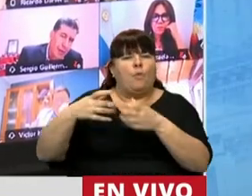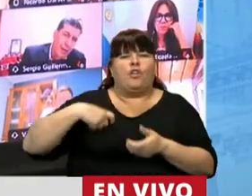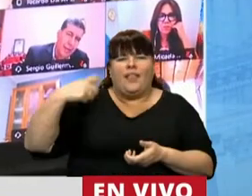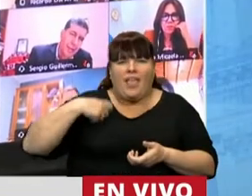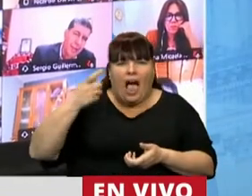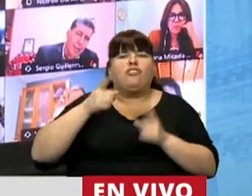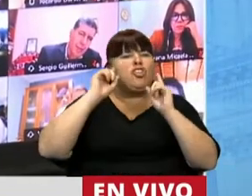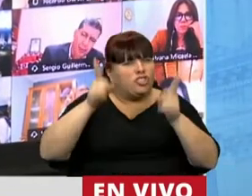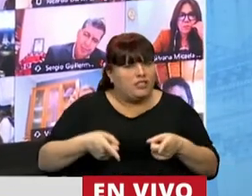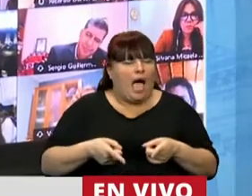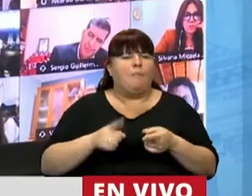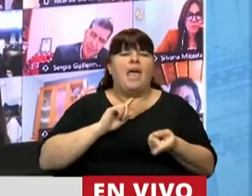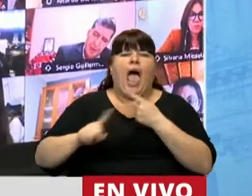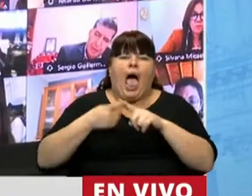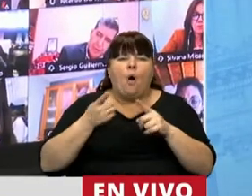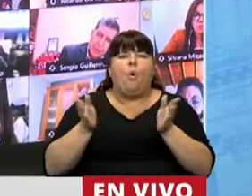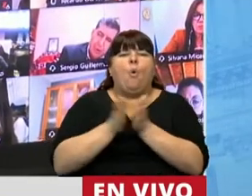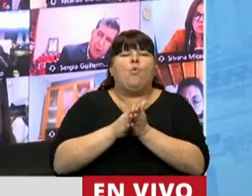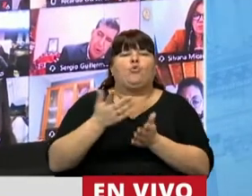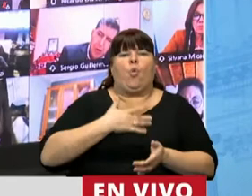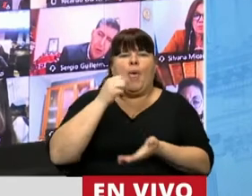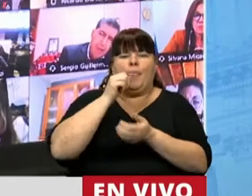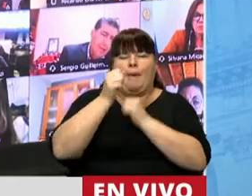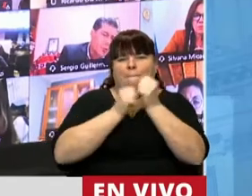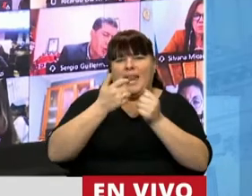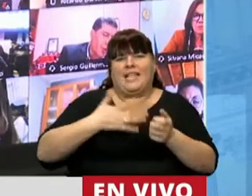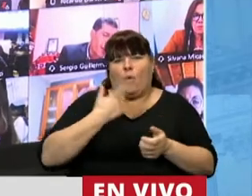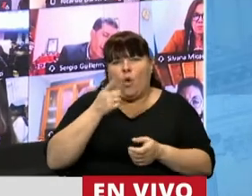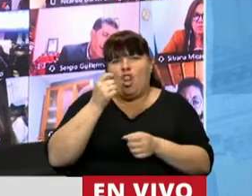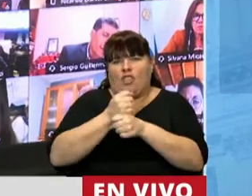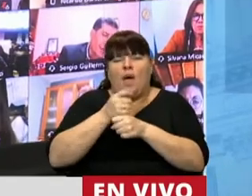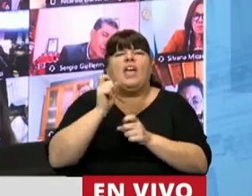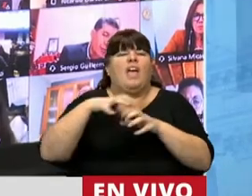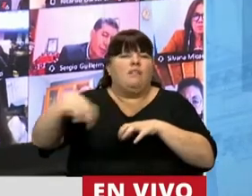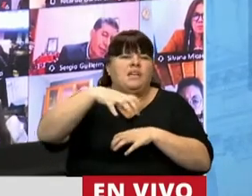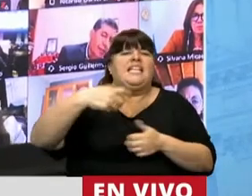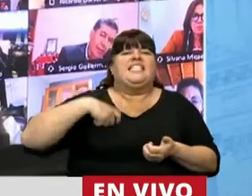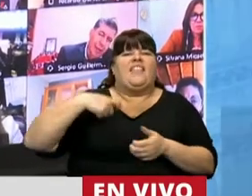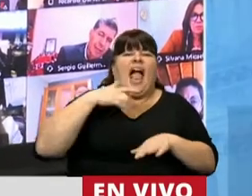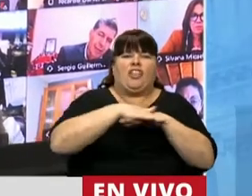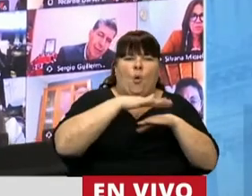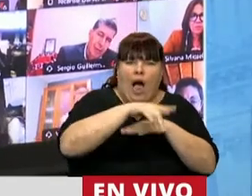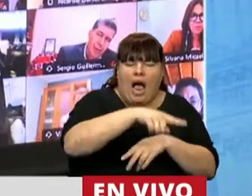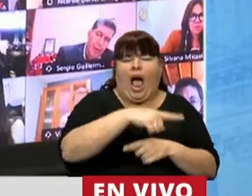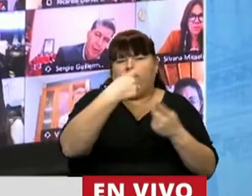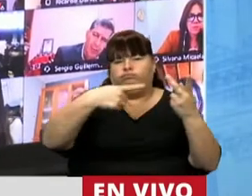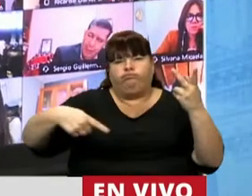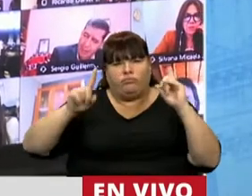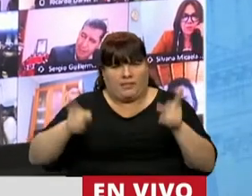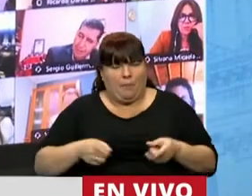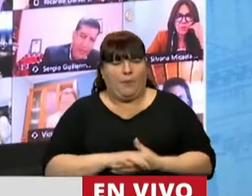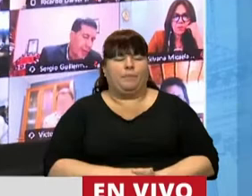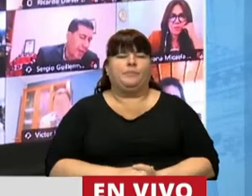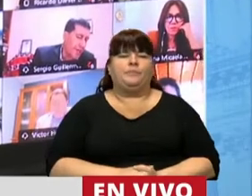sindicales también lo han establecido en acuerdo con sus empleadores para diversas áreas como es el sindicato bancario y tantas otras.